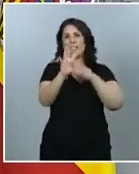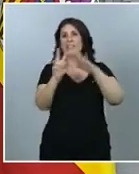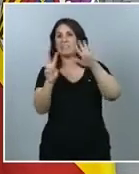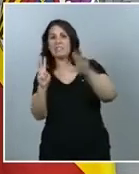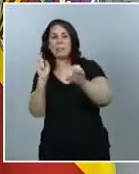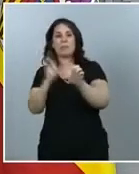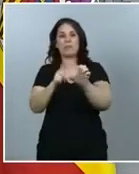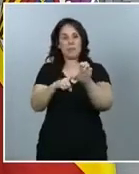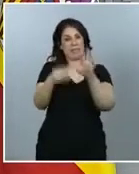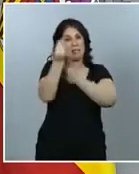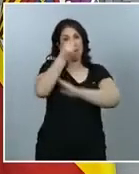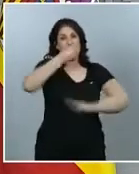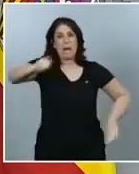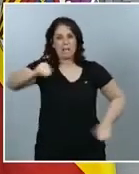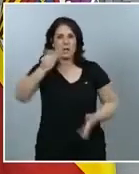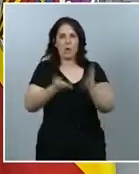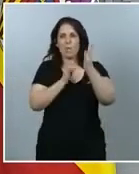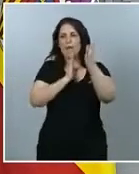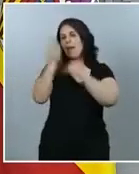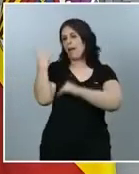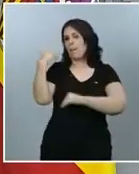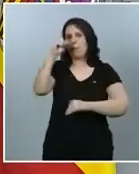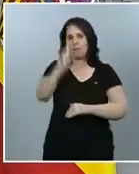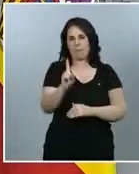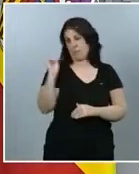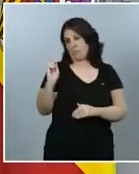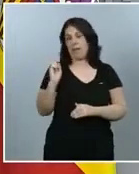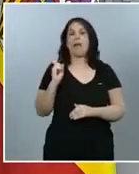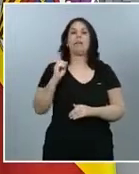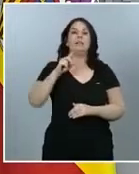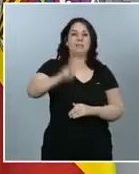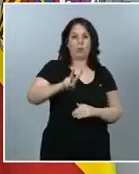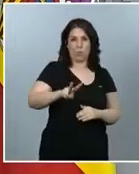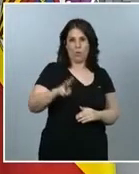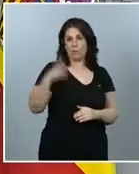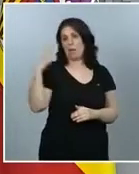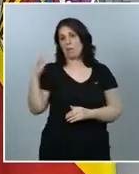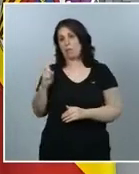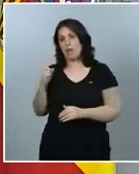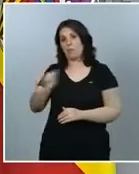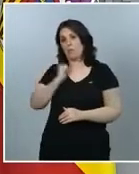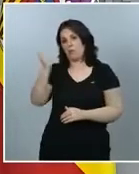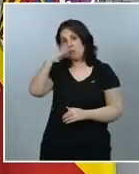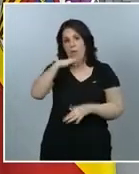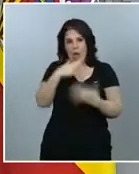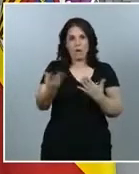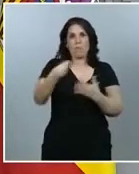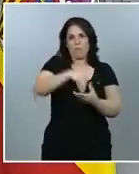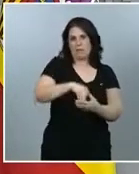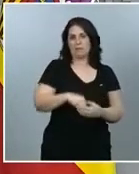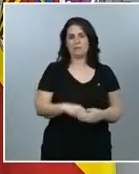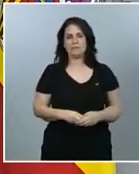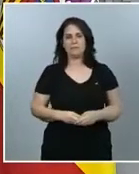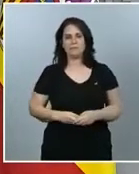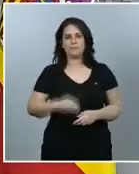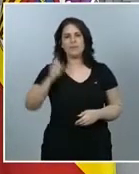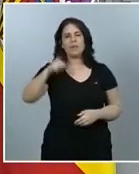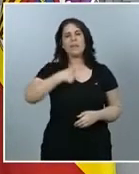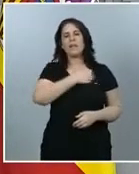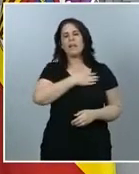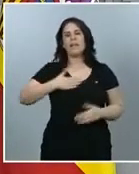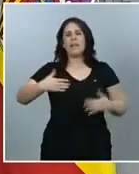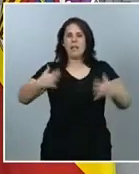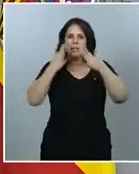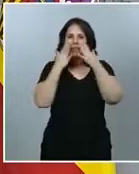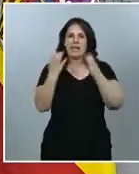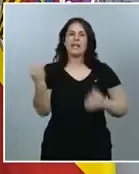que en la primera ronda no habían tenido oportunidad de participar. Además, quiero destacar que un porcentaje muy